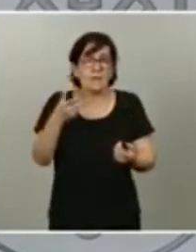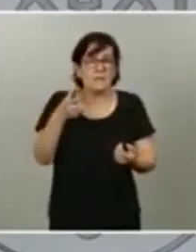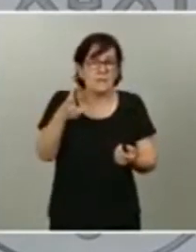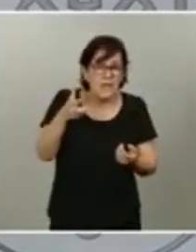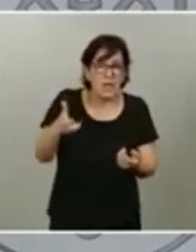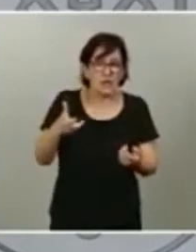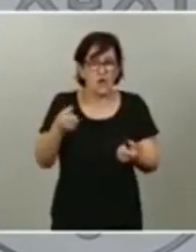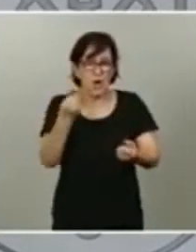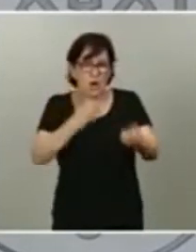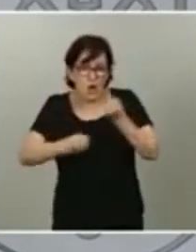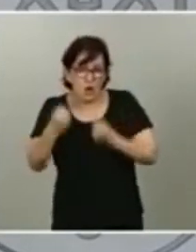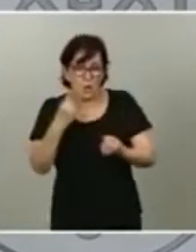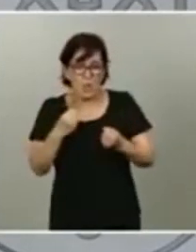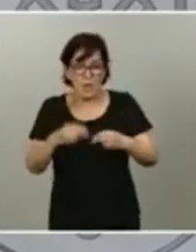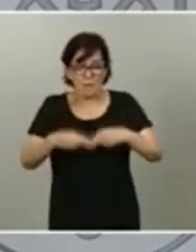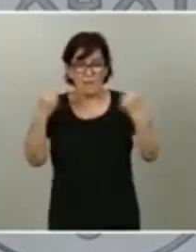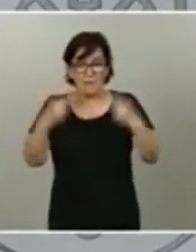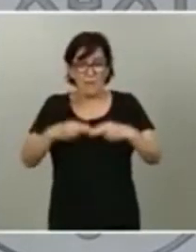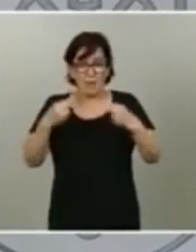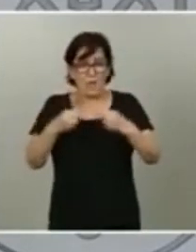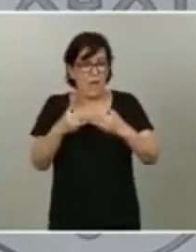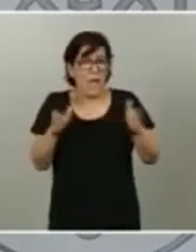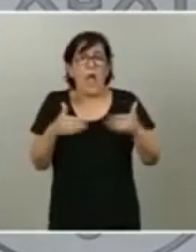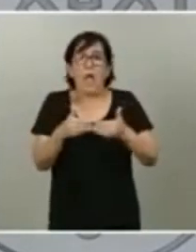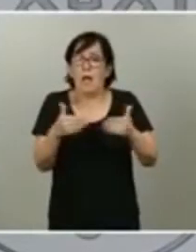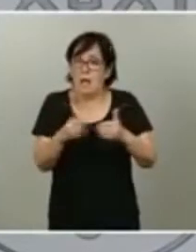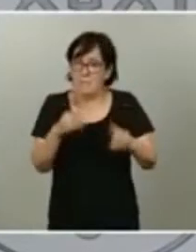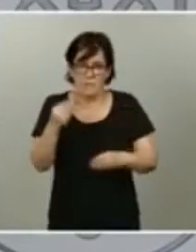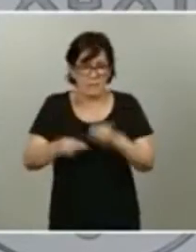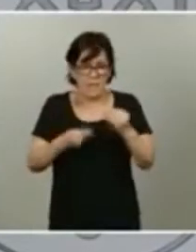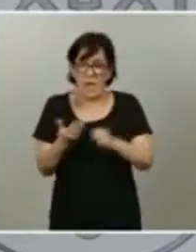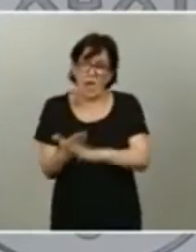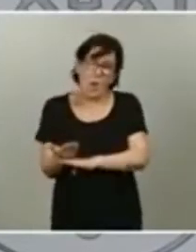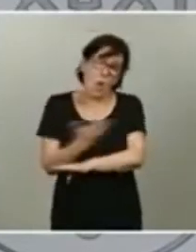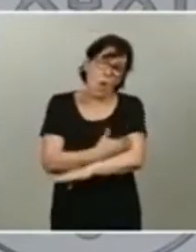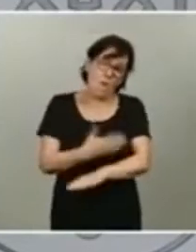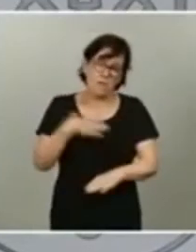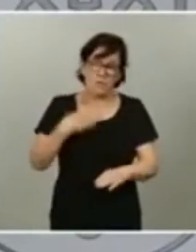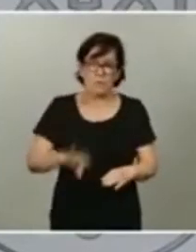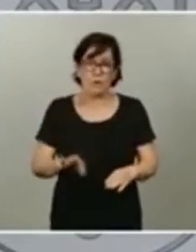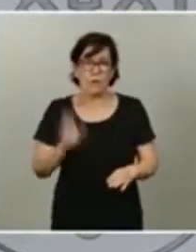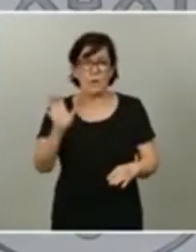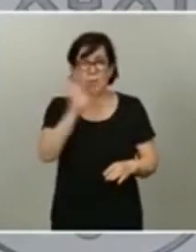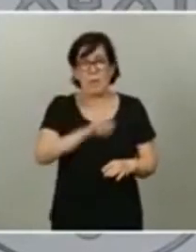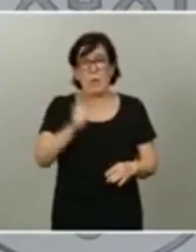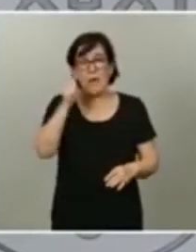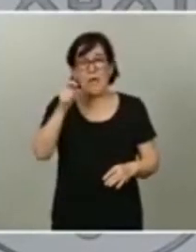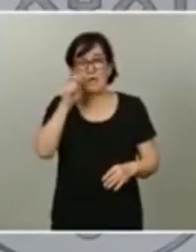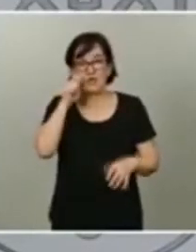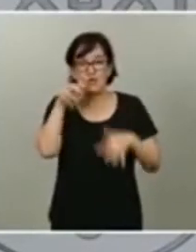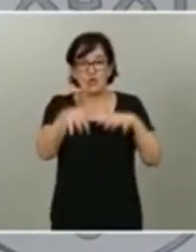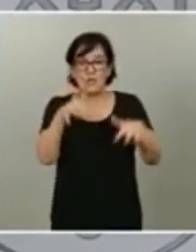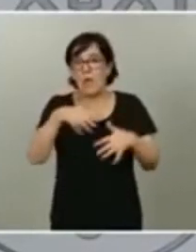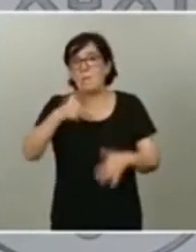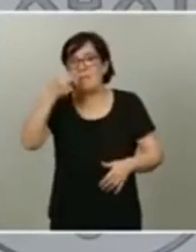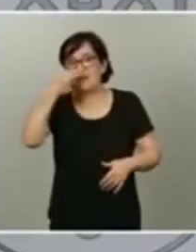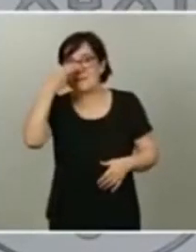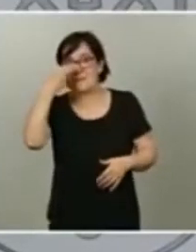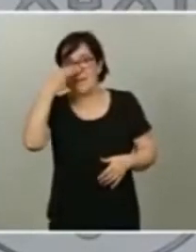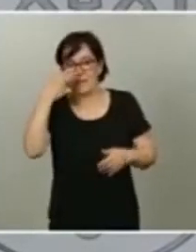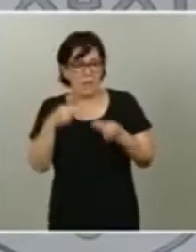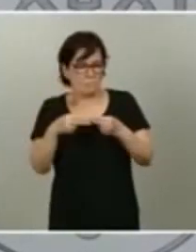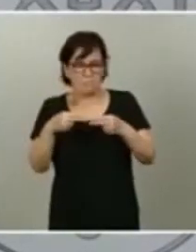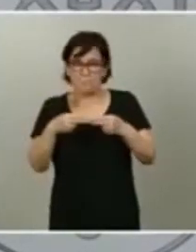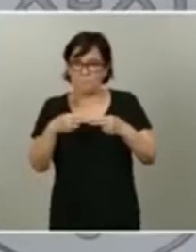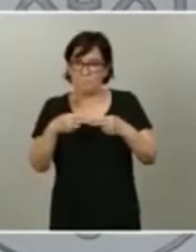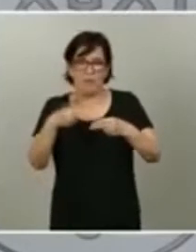frontera se reabran y que lo hagan lo antes posible los países más turísticos pues tienen más interés en que las fronteras se reabran